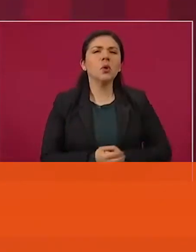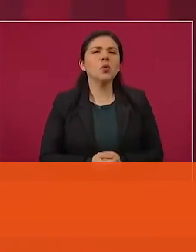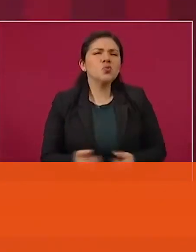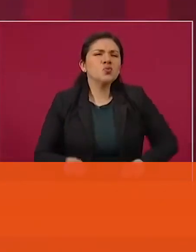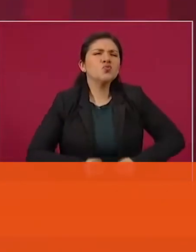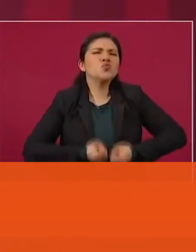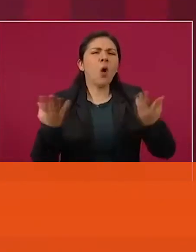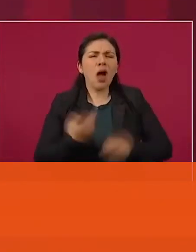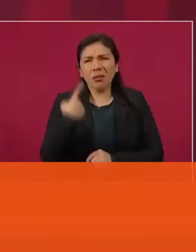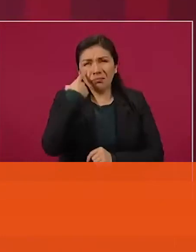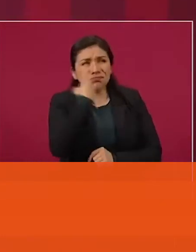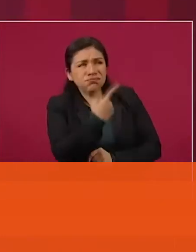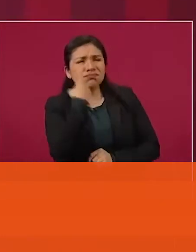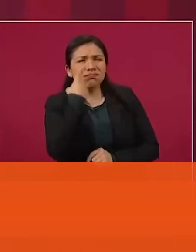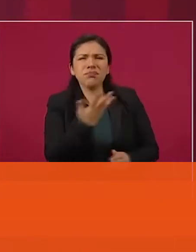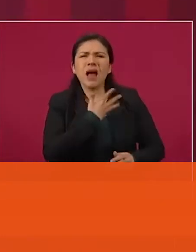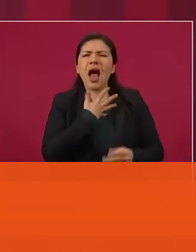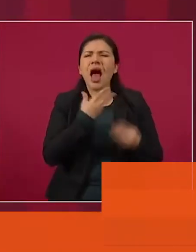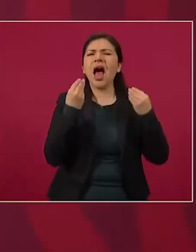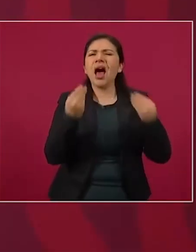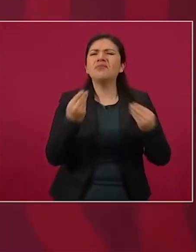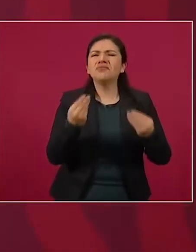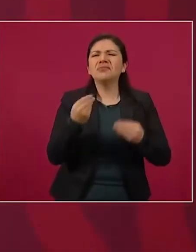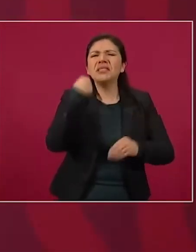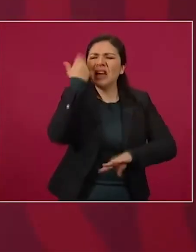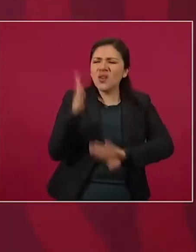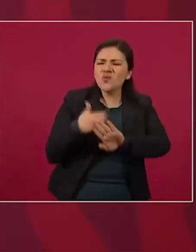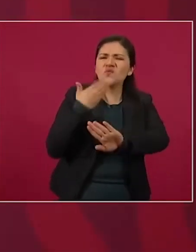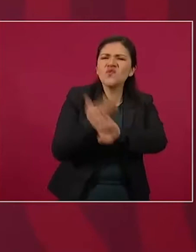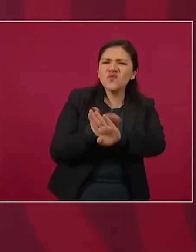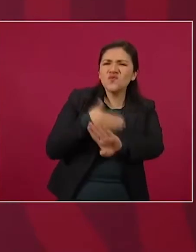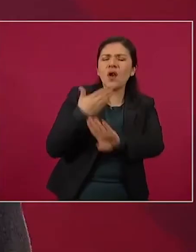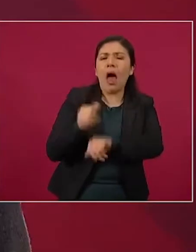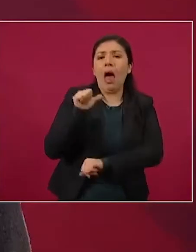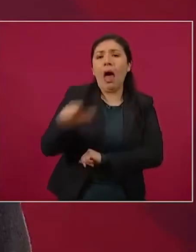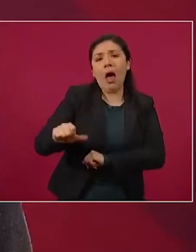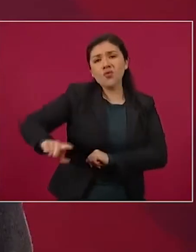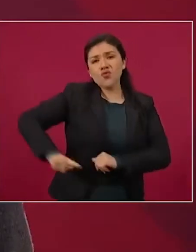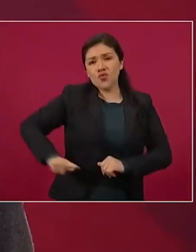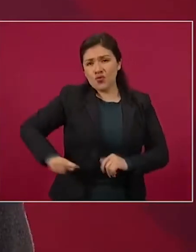campaña de ataques al gobierno